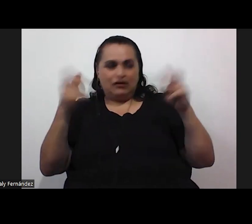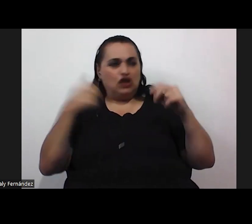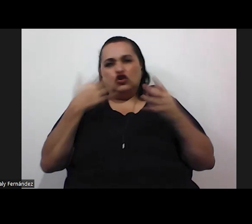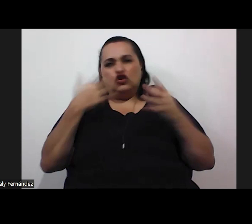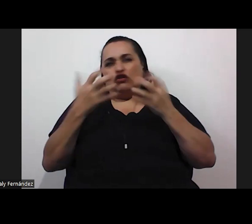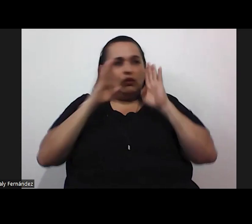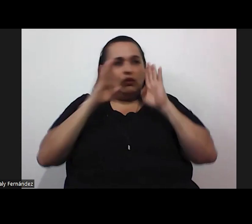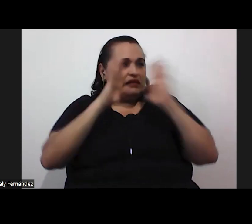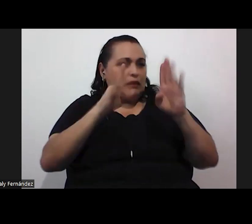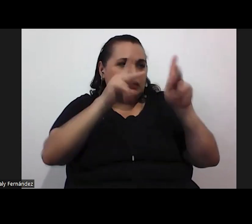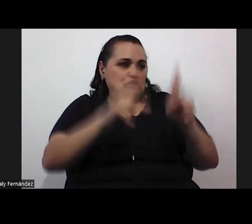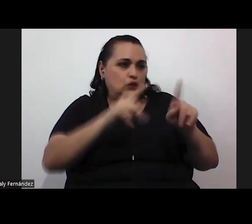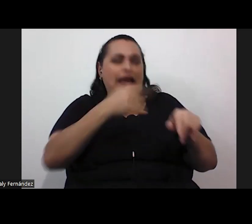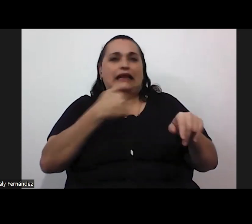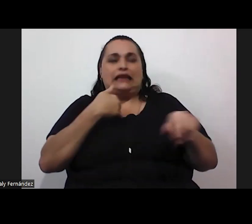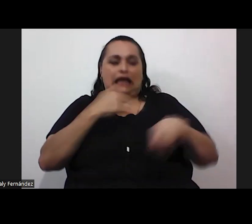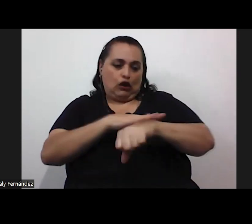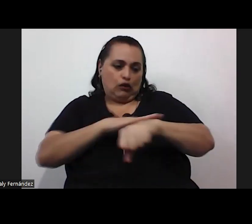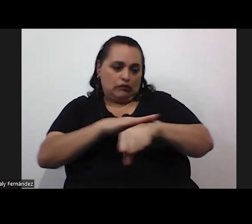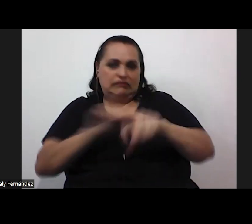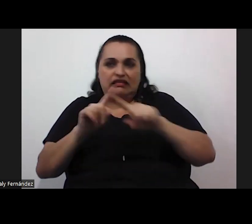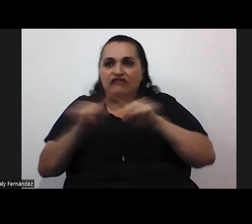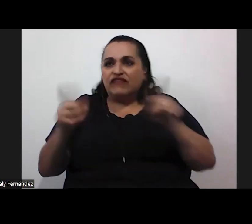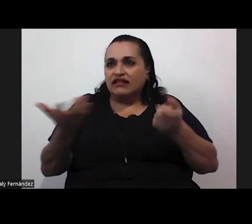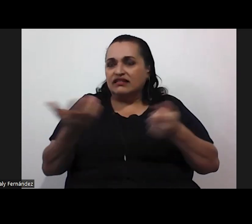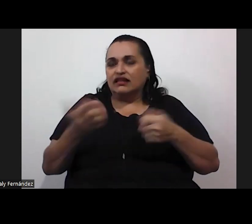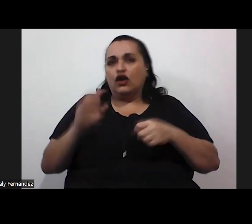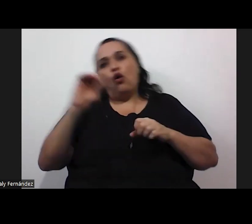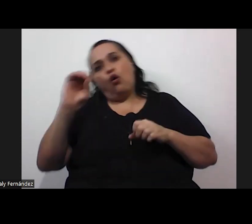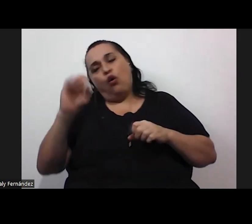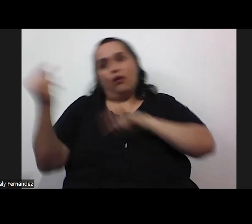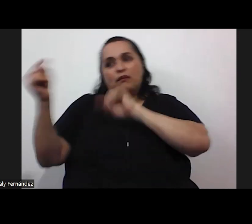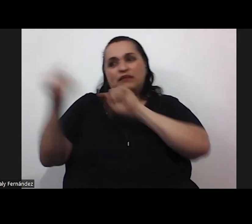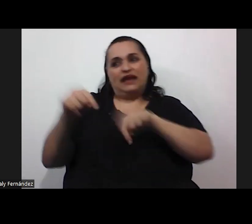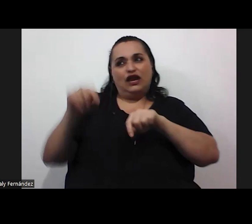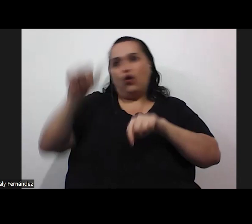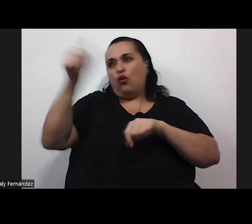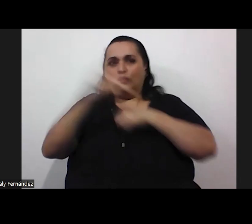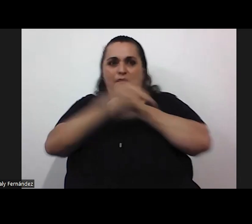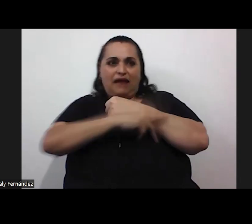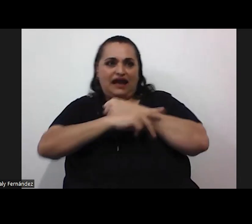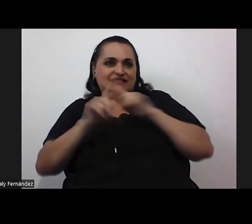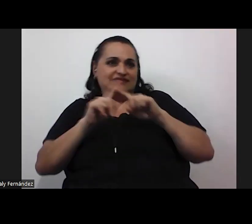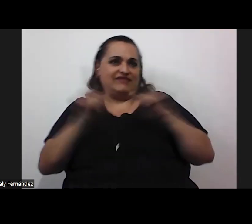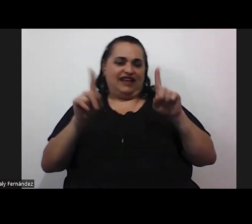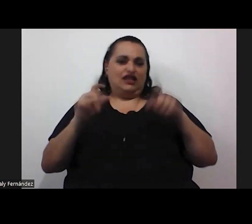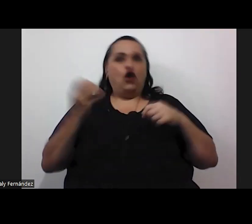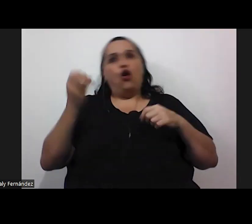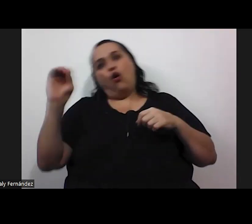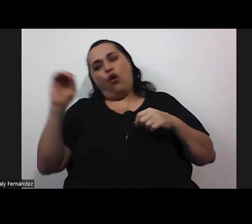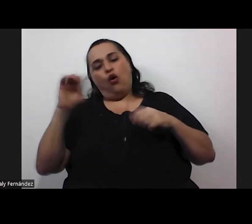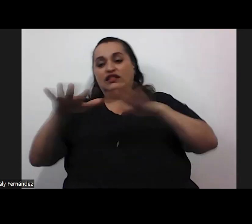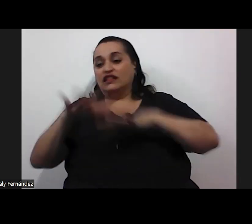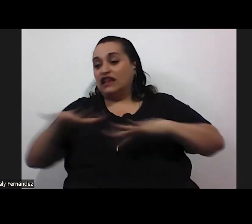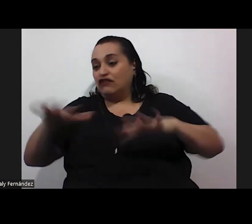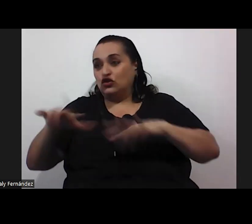porque tiene un color distinto de piel o porque viene de una nación diferente o porque es de un territorio autóctono